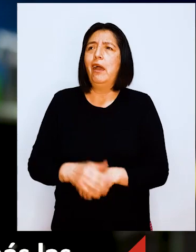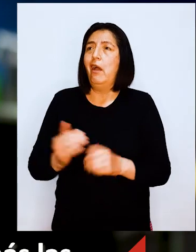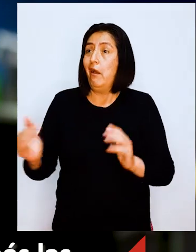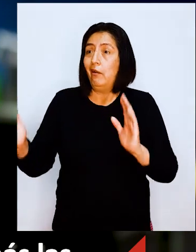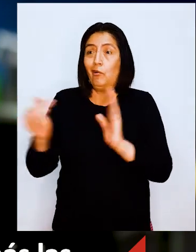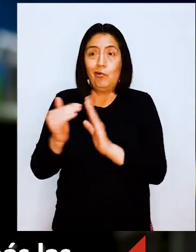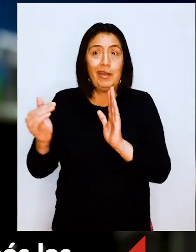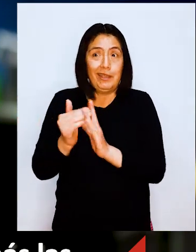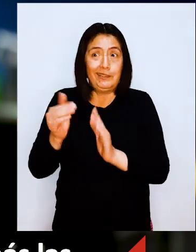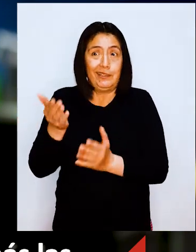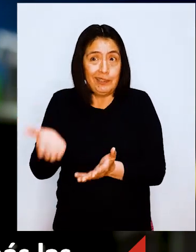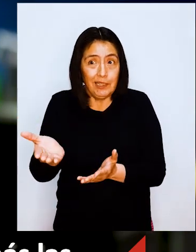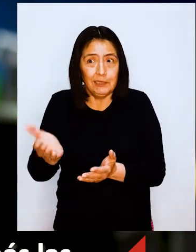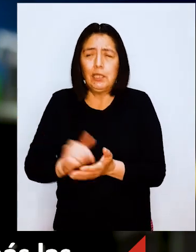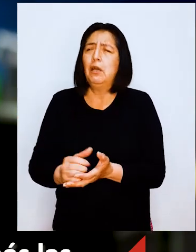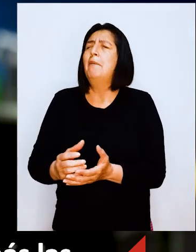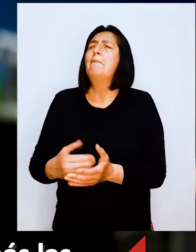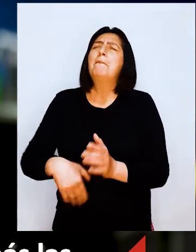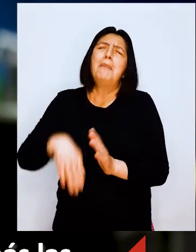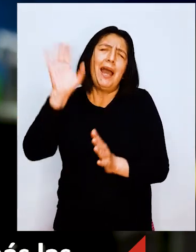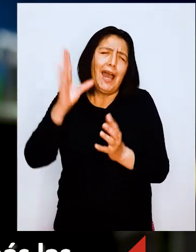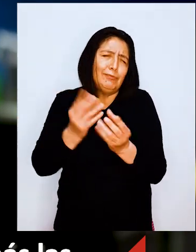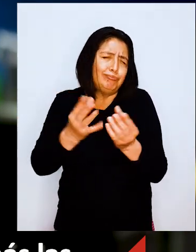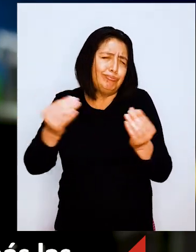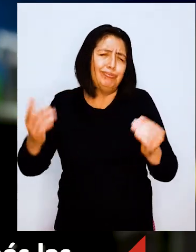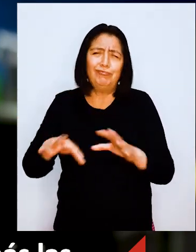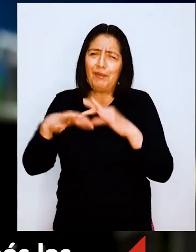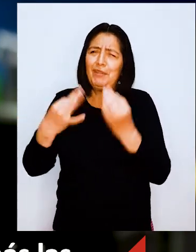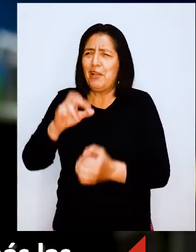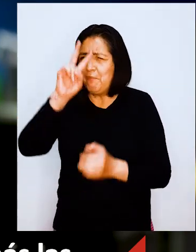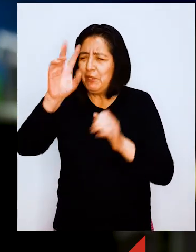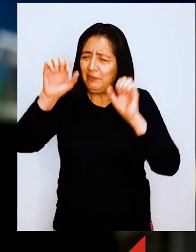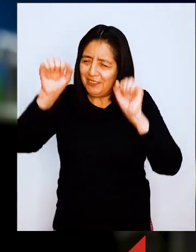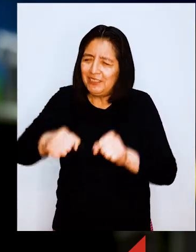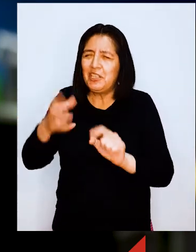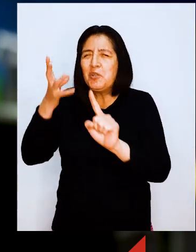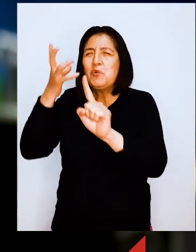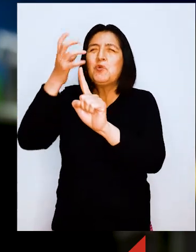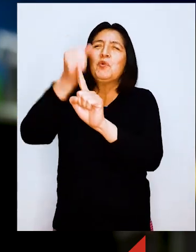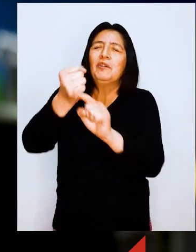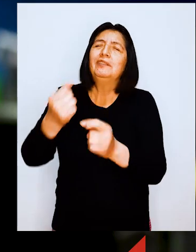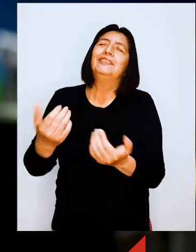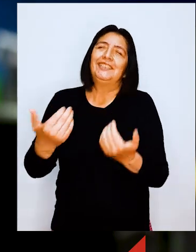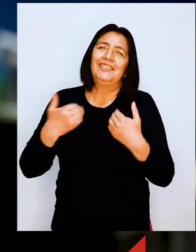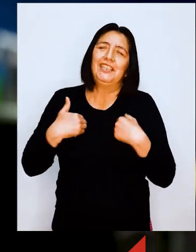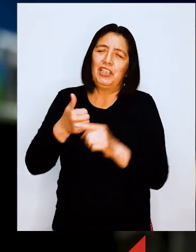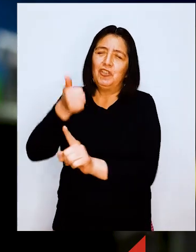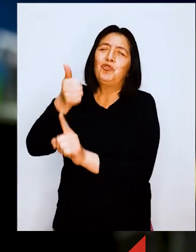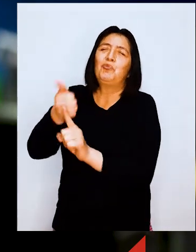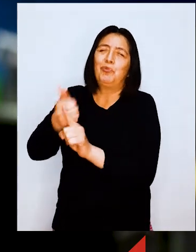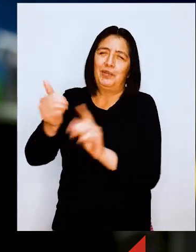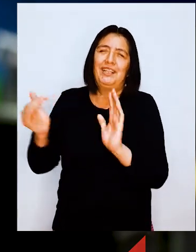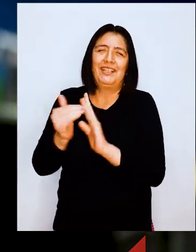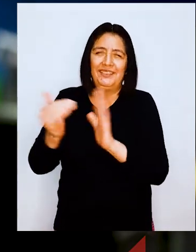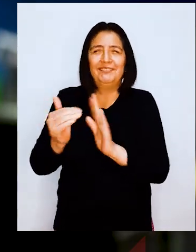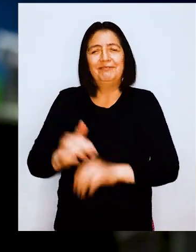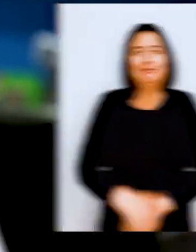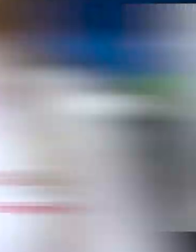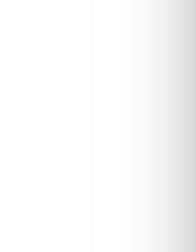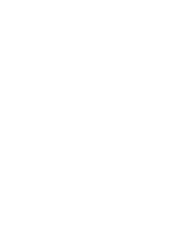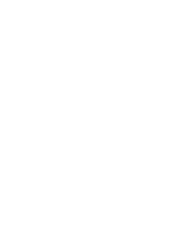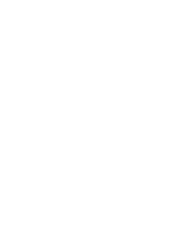vivienda de interés social son cada vez más las familias peruanas que cumplen con el anhelado sueño de la casa propia.